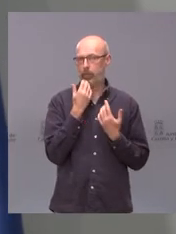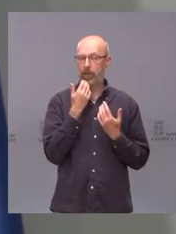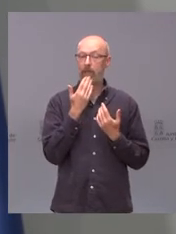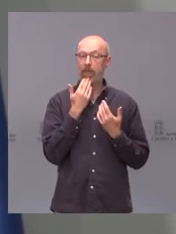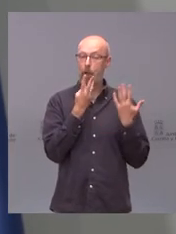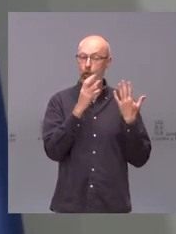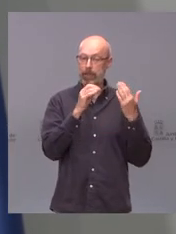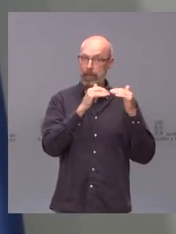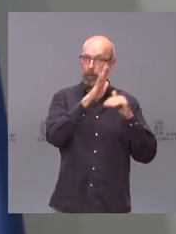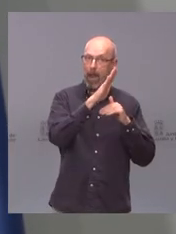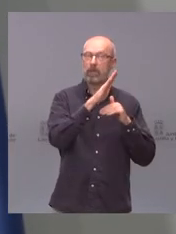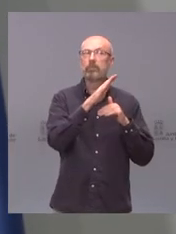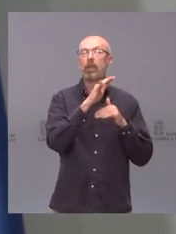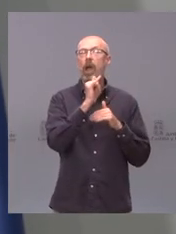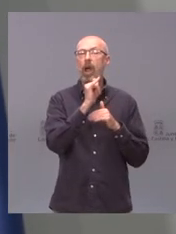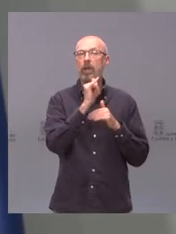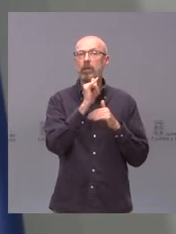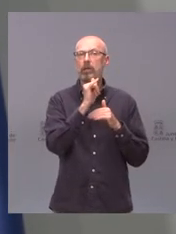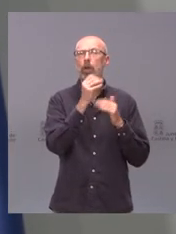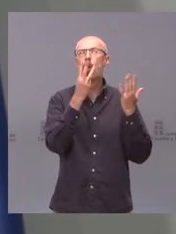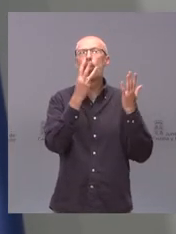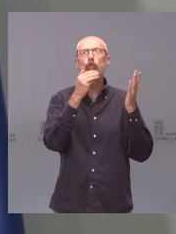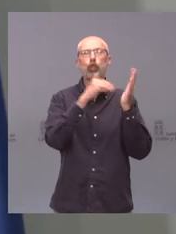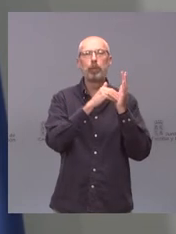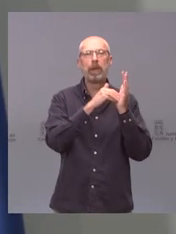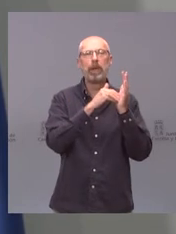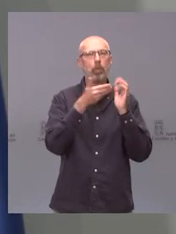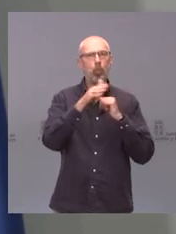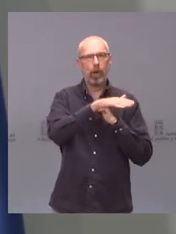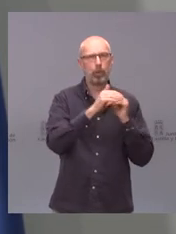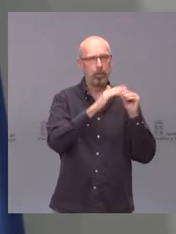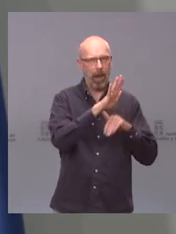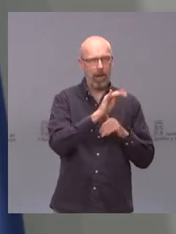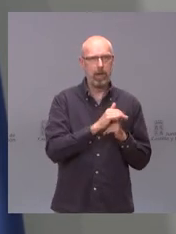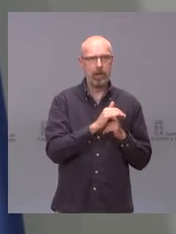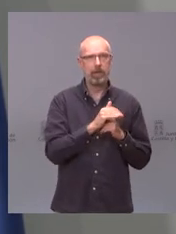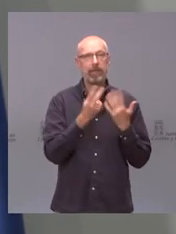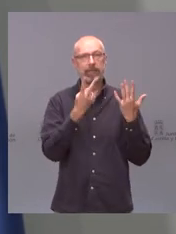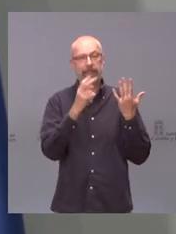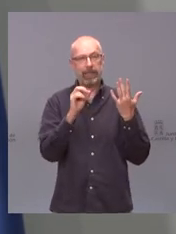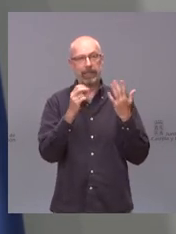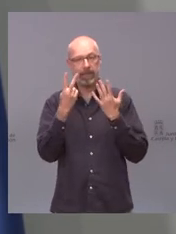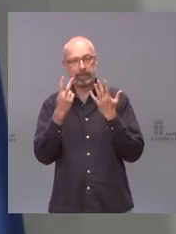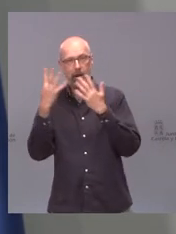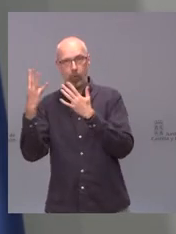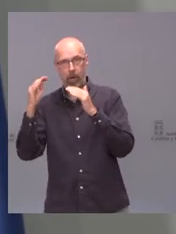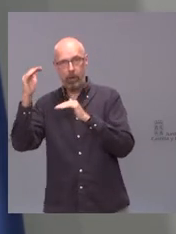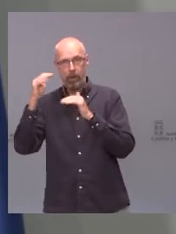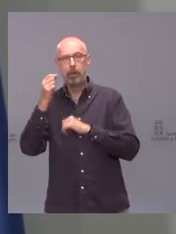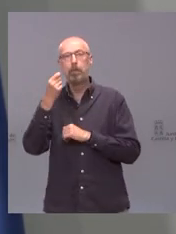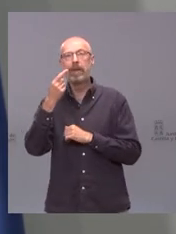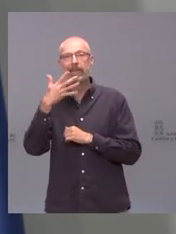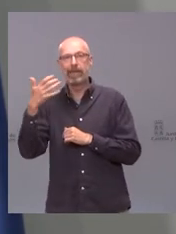suman más de 8.000 fallecidos entre 70 y 79 1.500